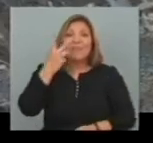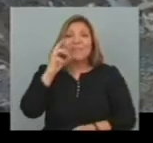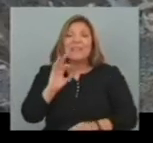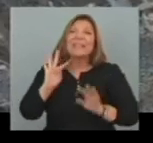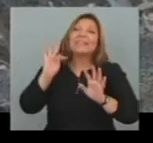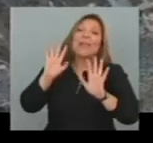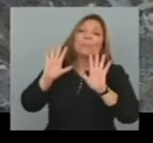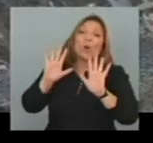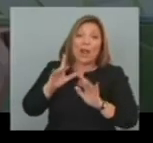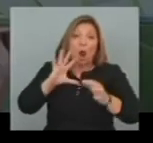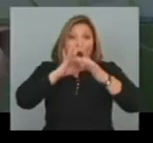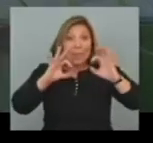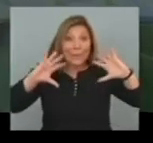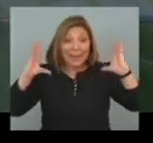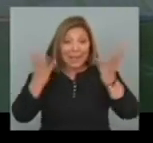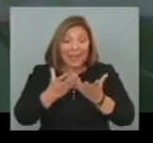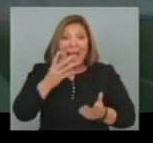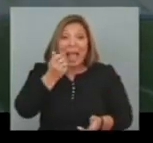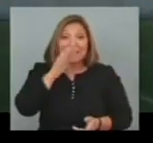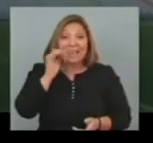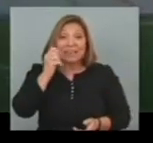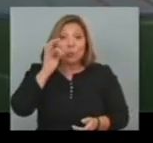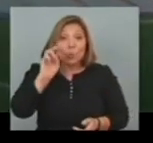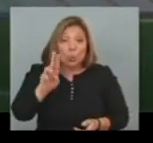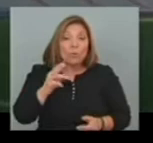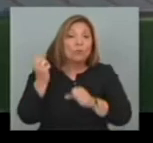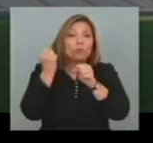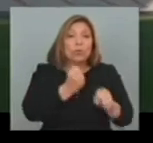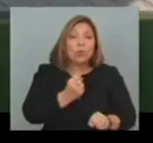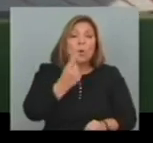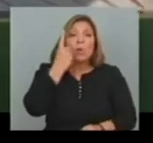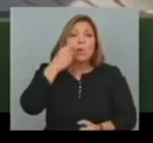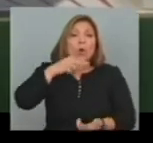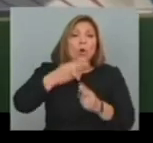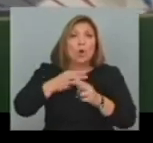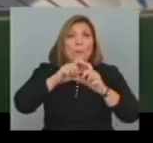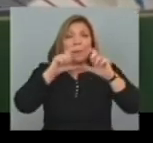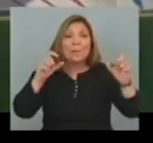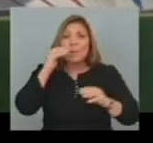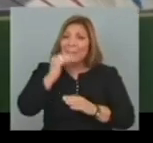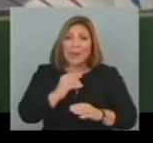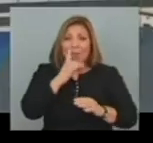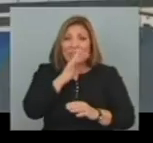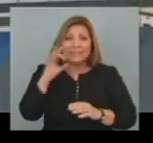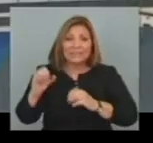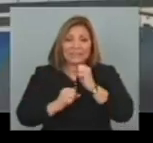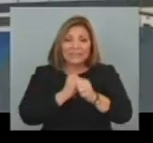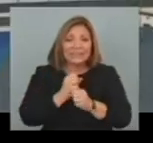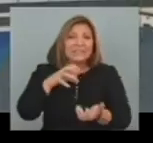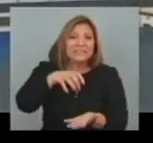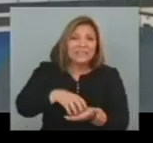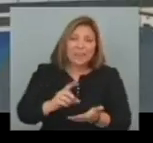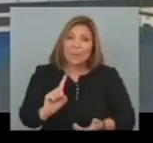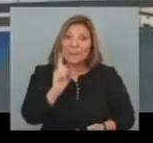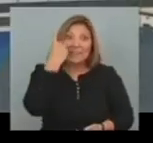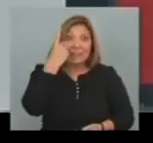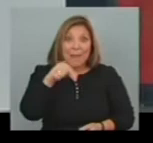El estadio olímpico Ataturk Lleva el nombre Del fundador De una nación Que tiene menos De 100 años Será la sede Principal de la